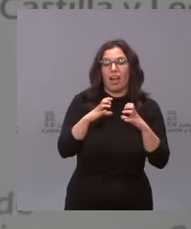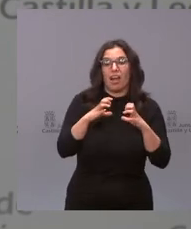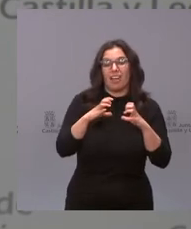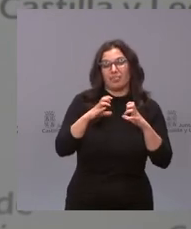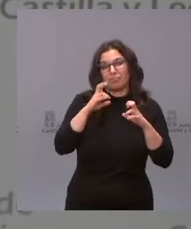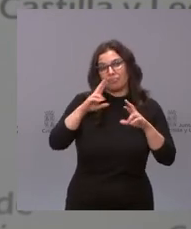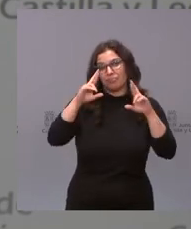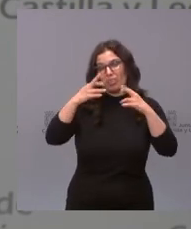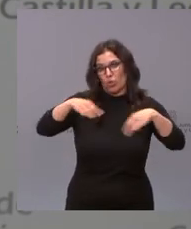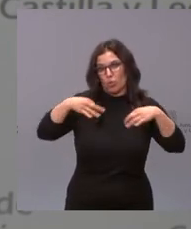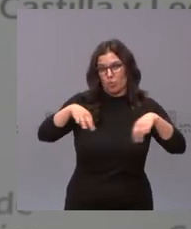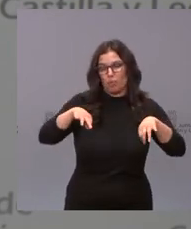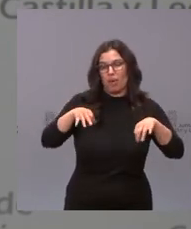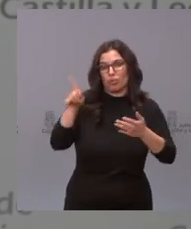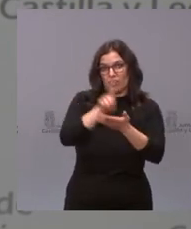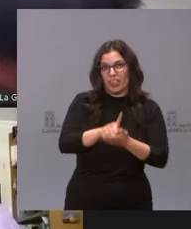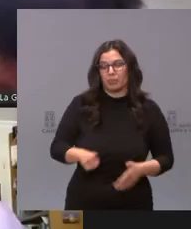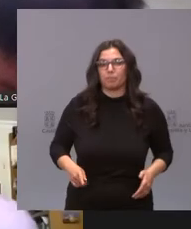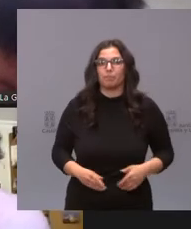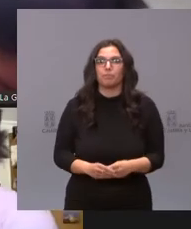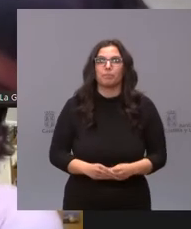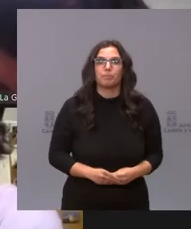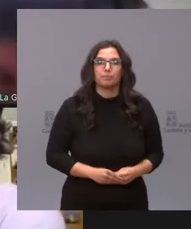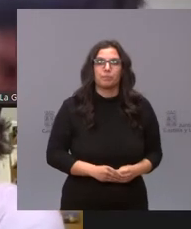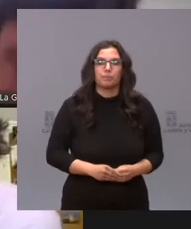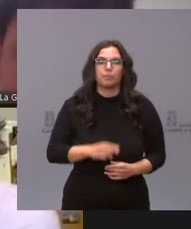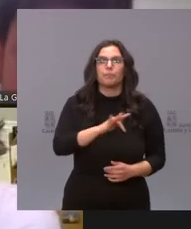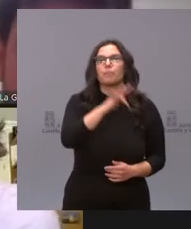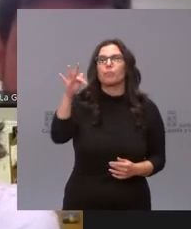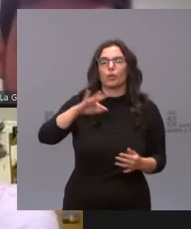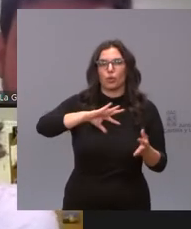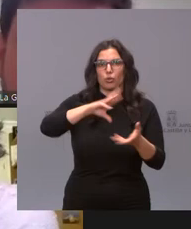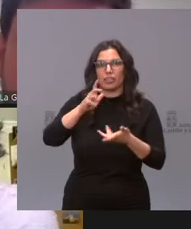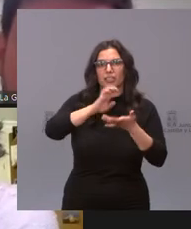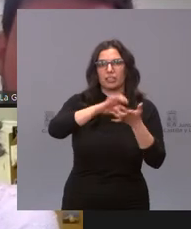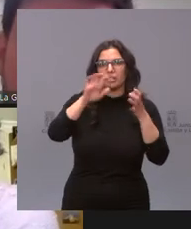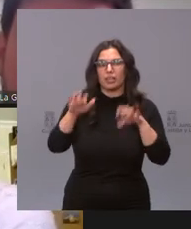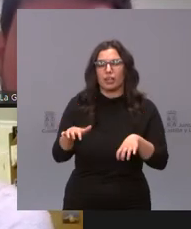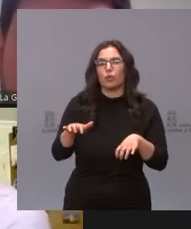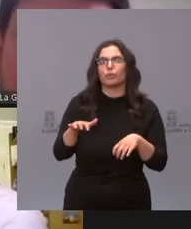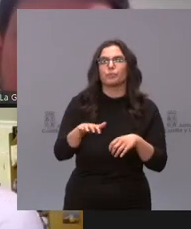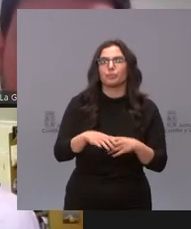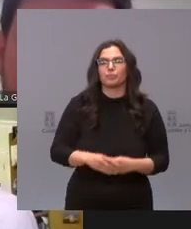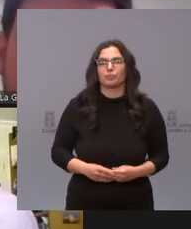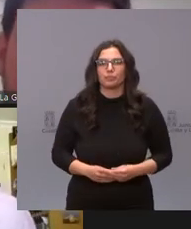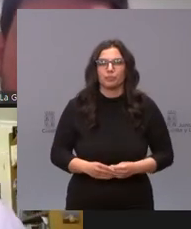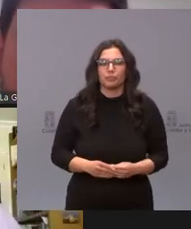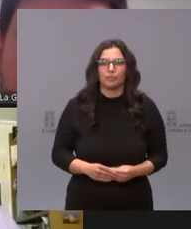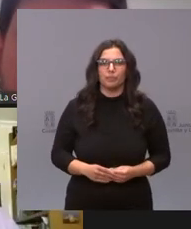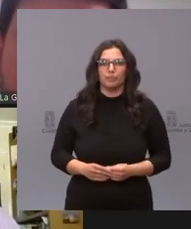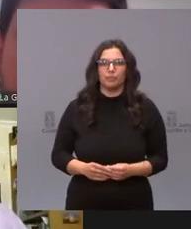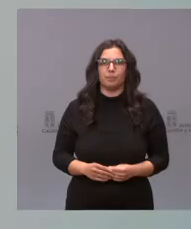normalidad cuanto antes La pregunta de Noticias Castilla y León la hace esta mañana Diana Serrano Diana